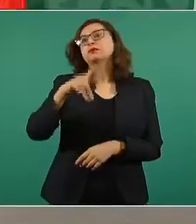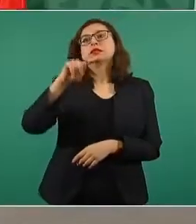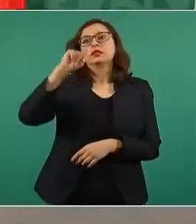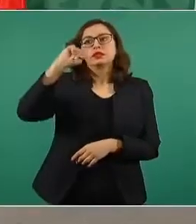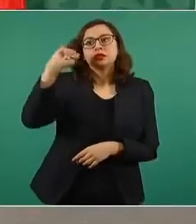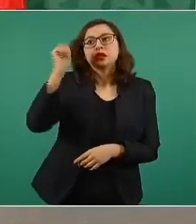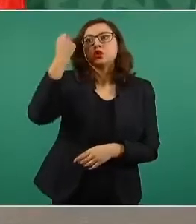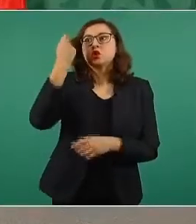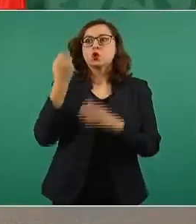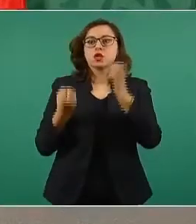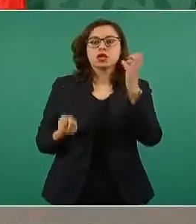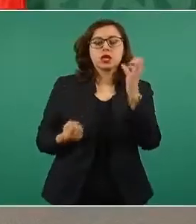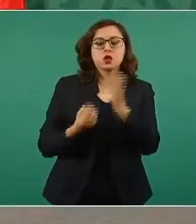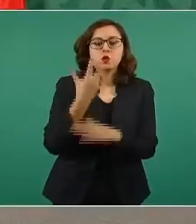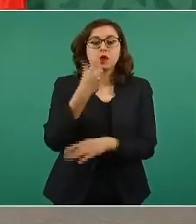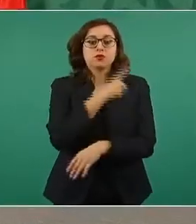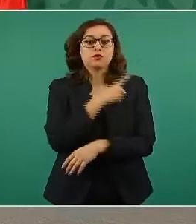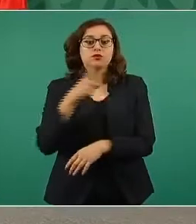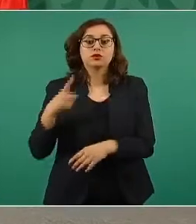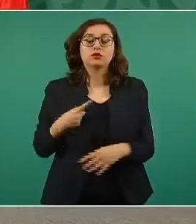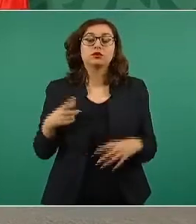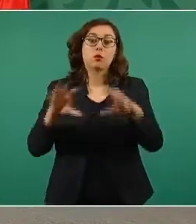Hay que explorar en el mundo